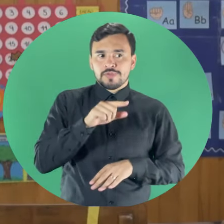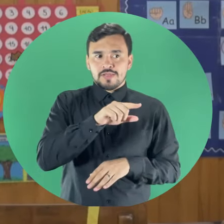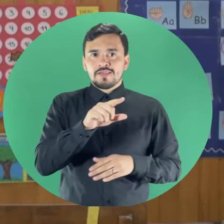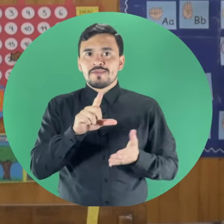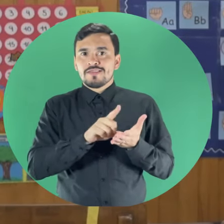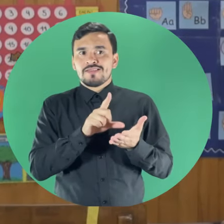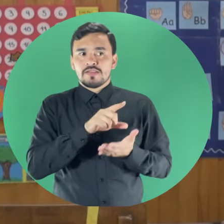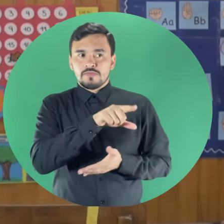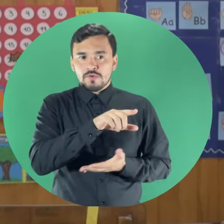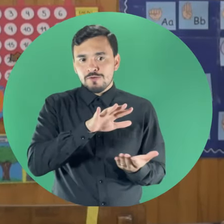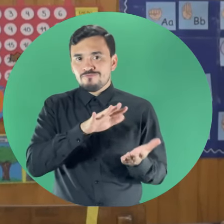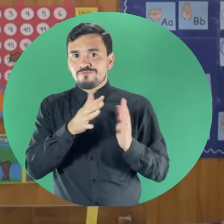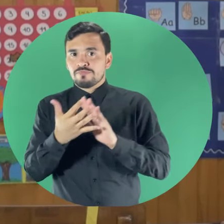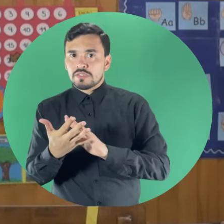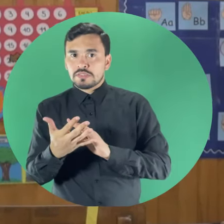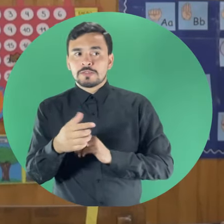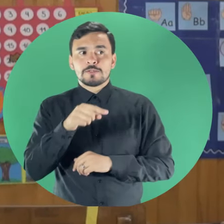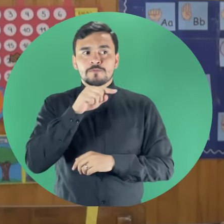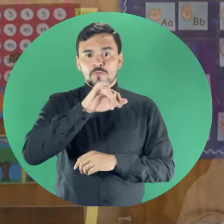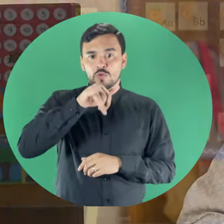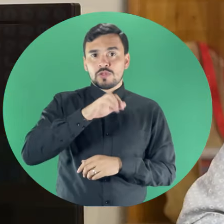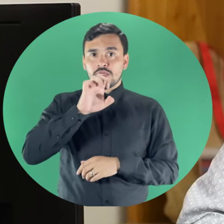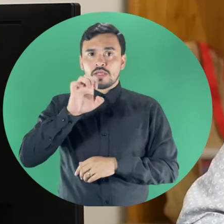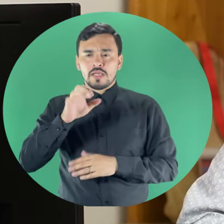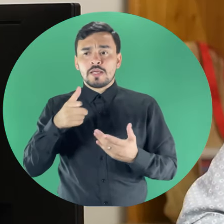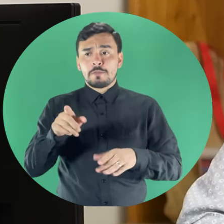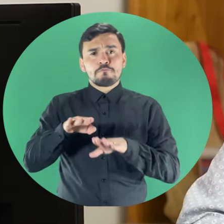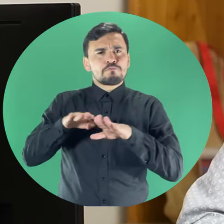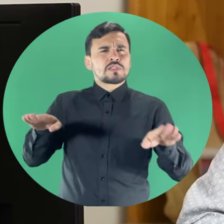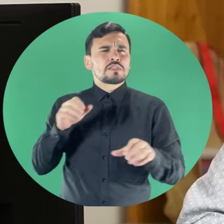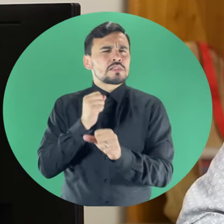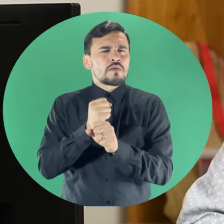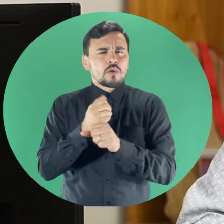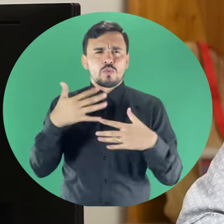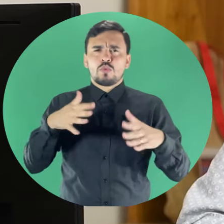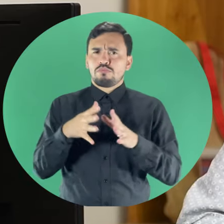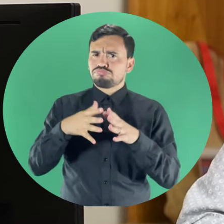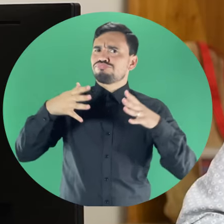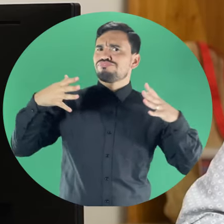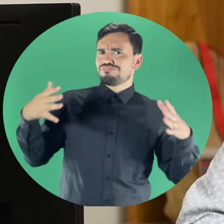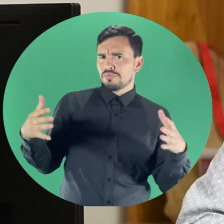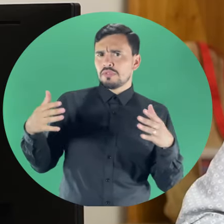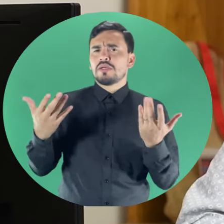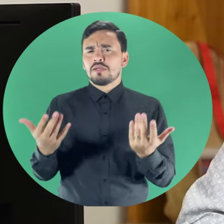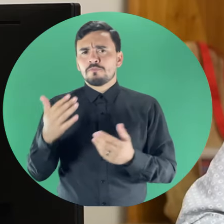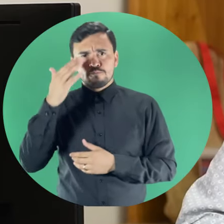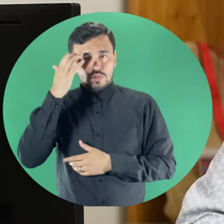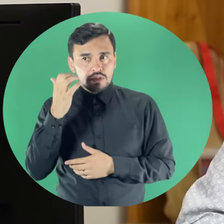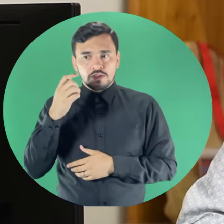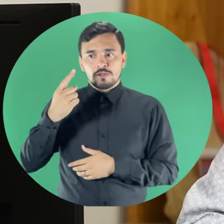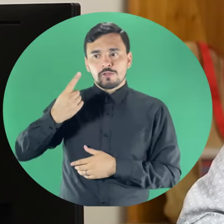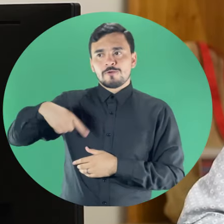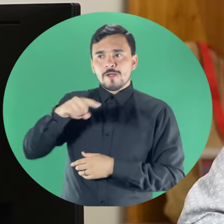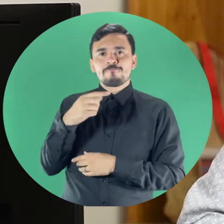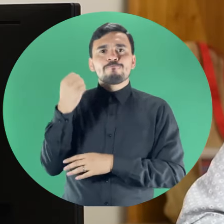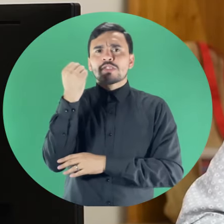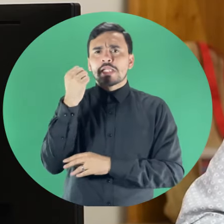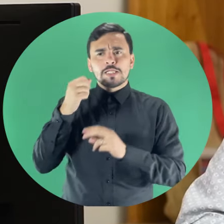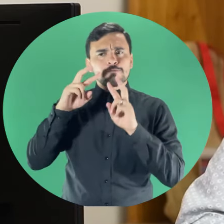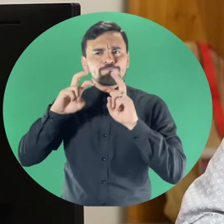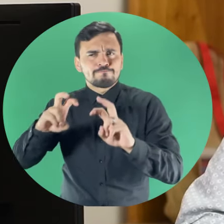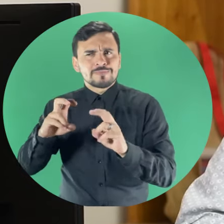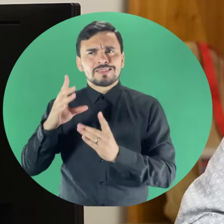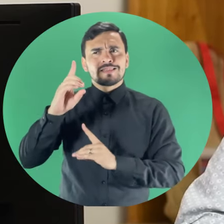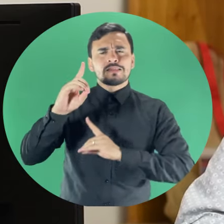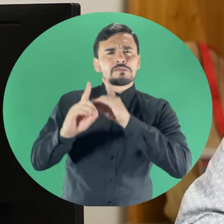materiales de JEE. El trabajo de la mesa fue bastante amplio porque nos tocaba un poco analizar